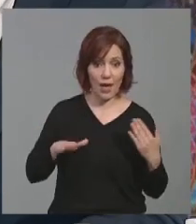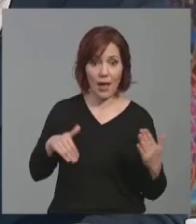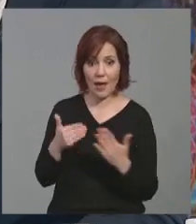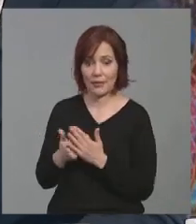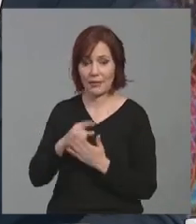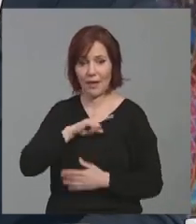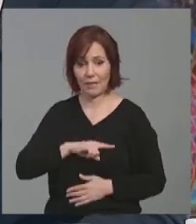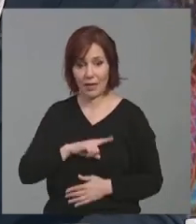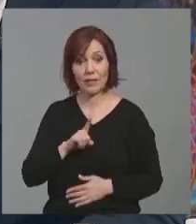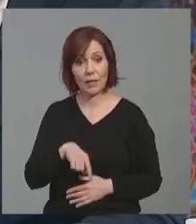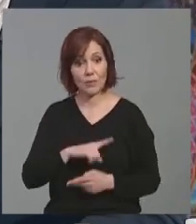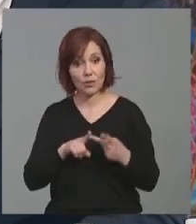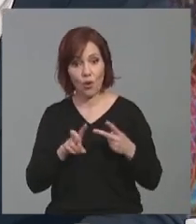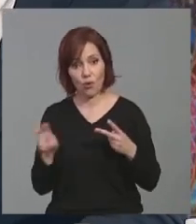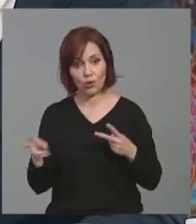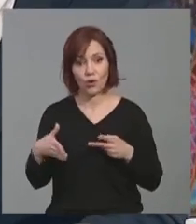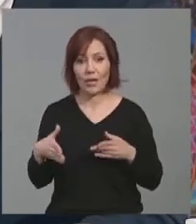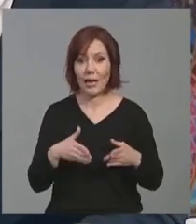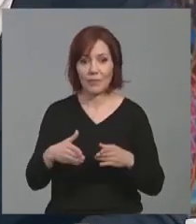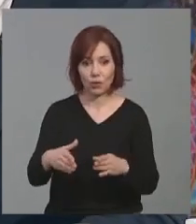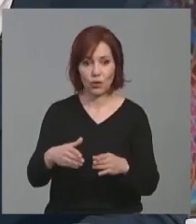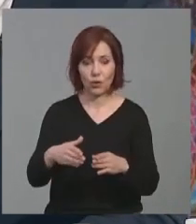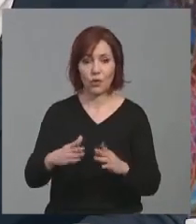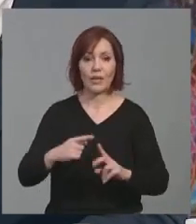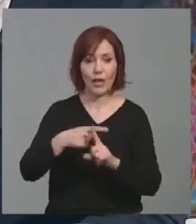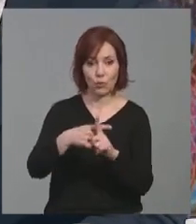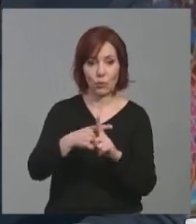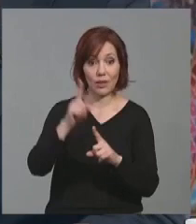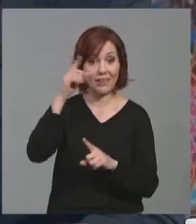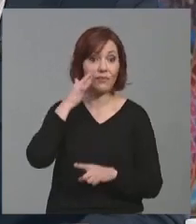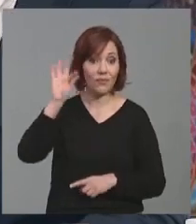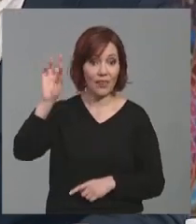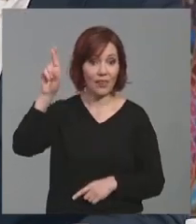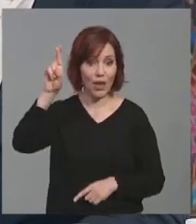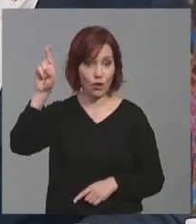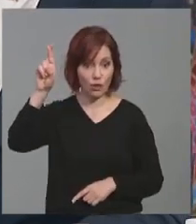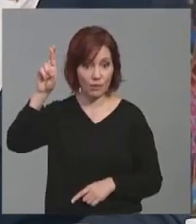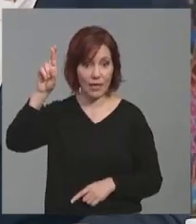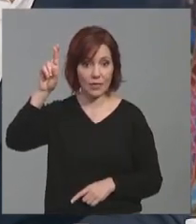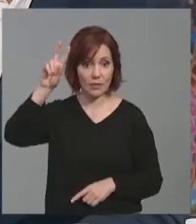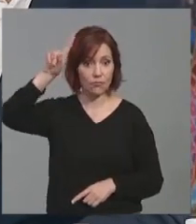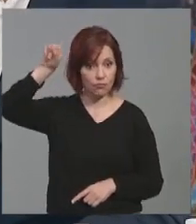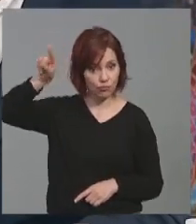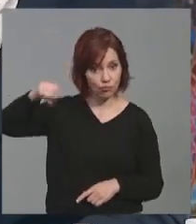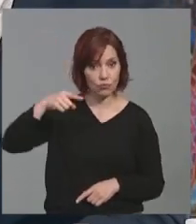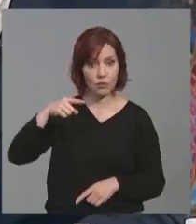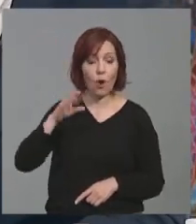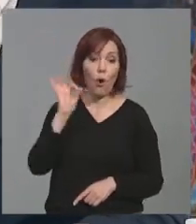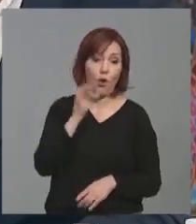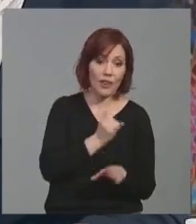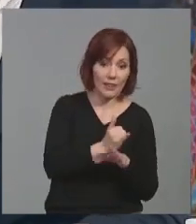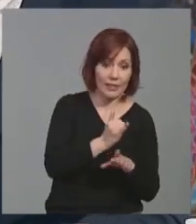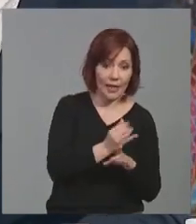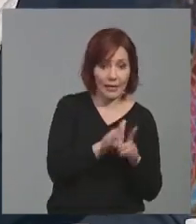camino de la Veracruz, que se puede hacer desde Roncesvalles, o se puede hacer solo el Transmurciano desde Yecla, o desde Alcalá del Júcar,